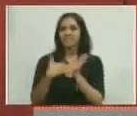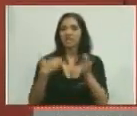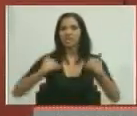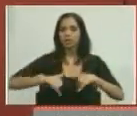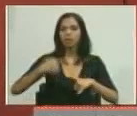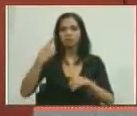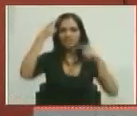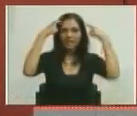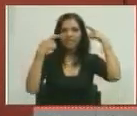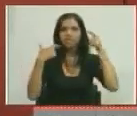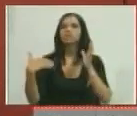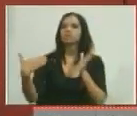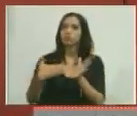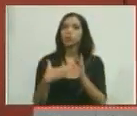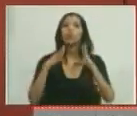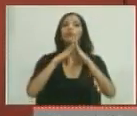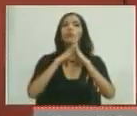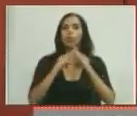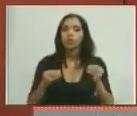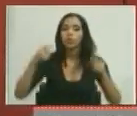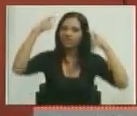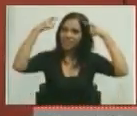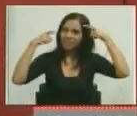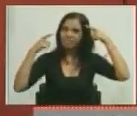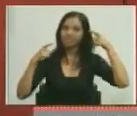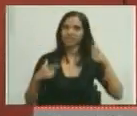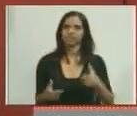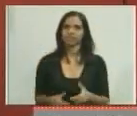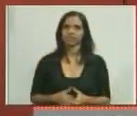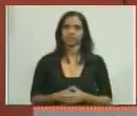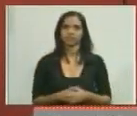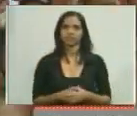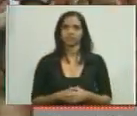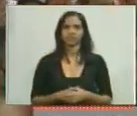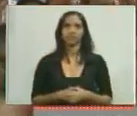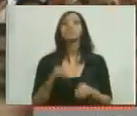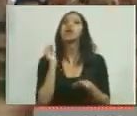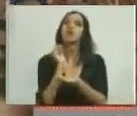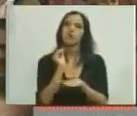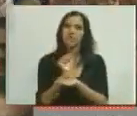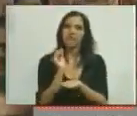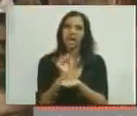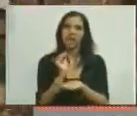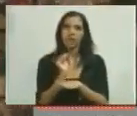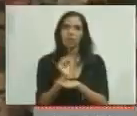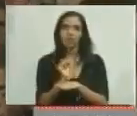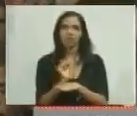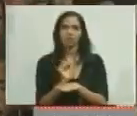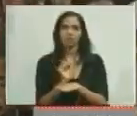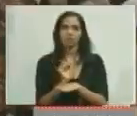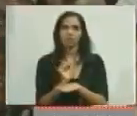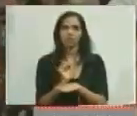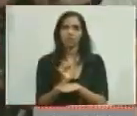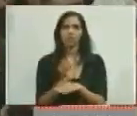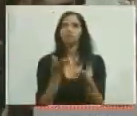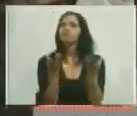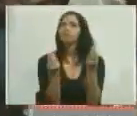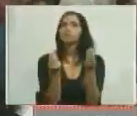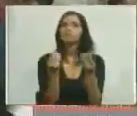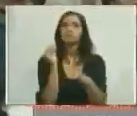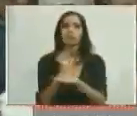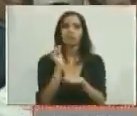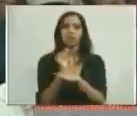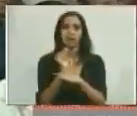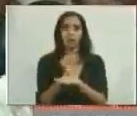chavista, se están metiendo con todos los chavistas. Tengan cuidado. Muchísimo cuidado con eso.